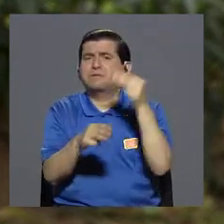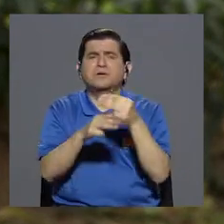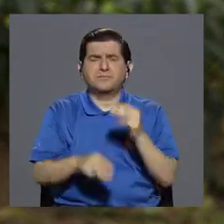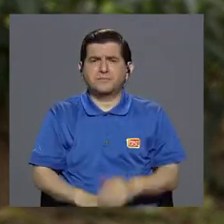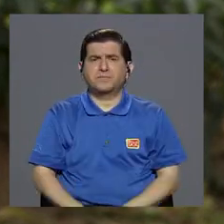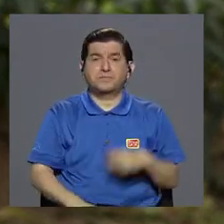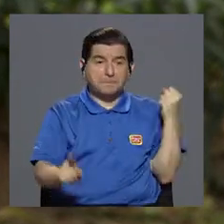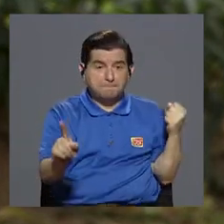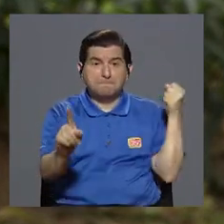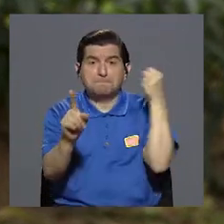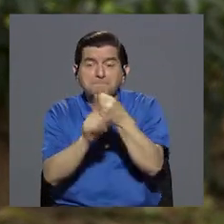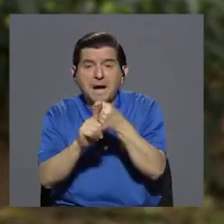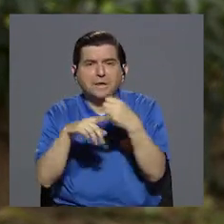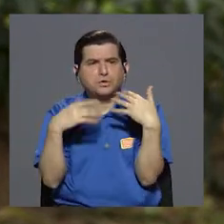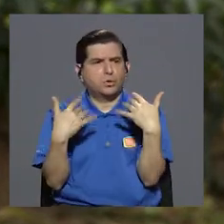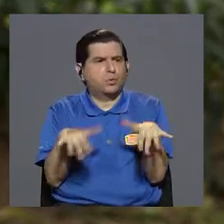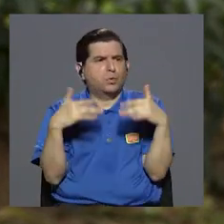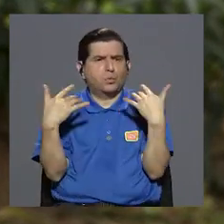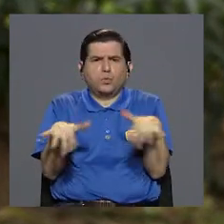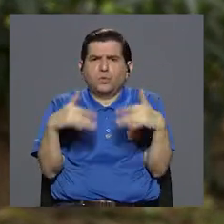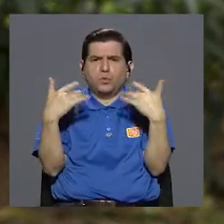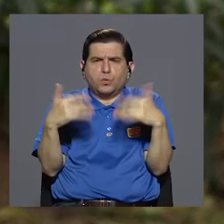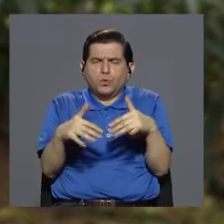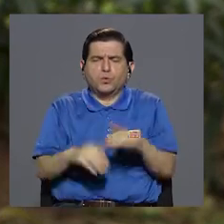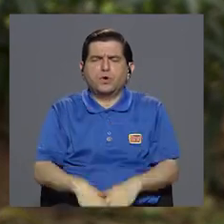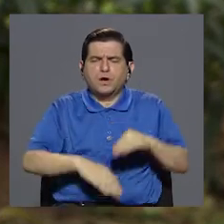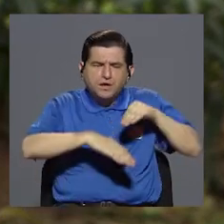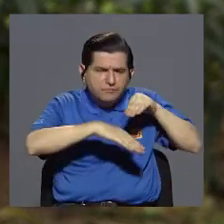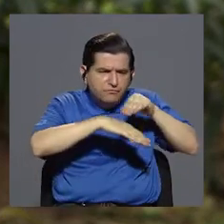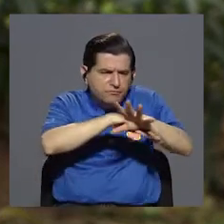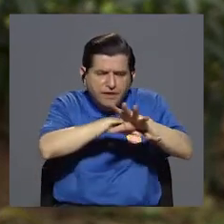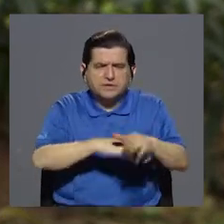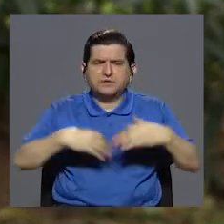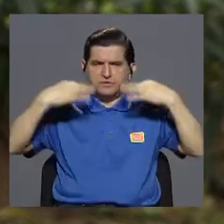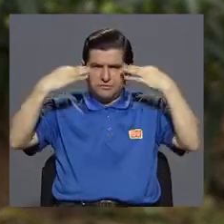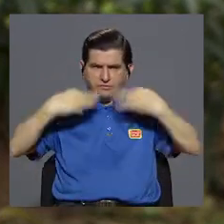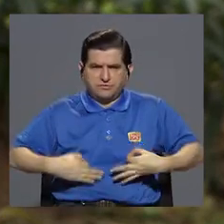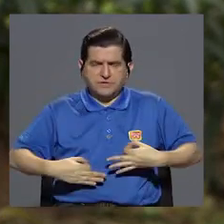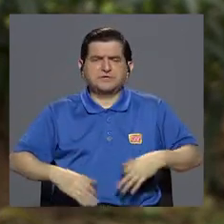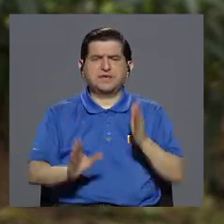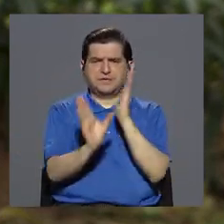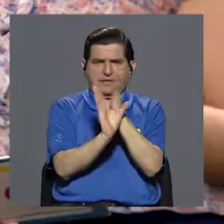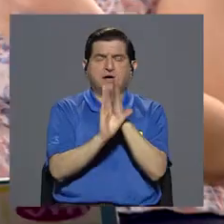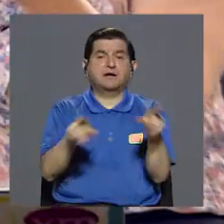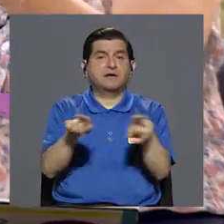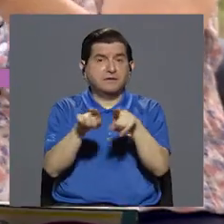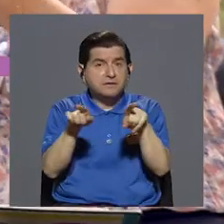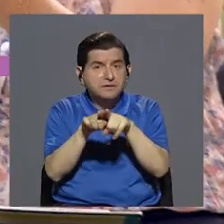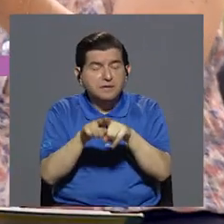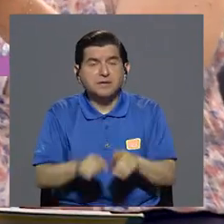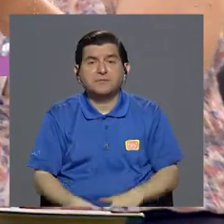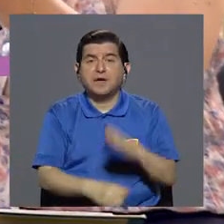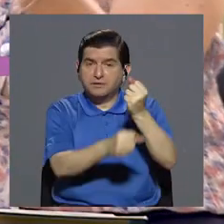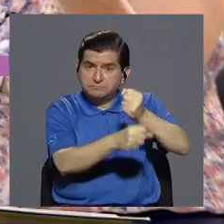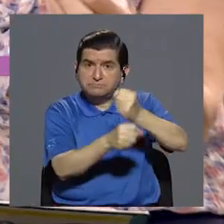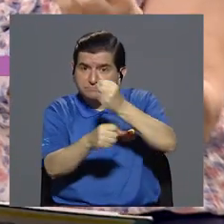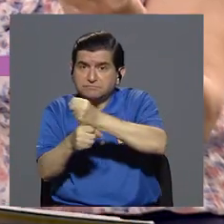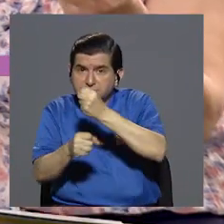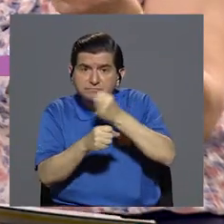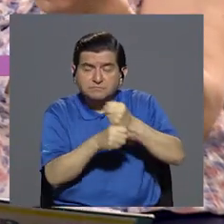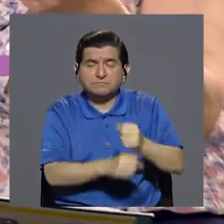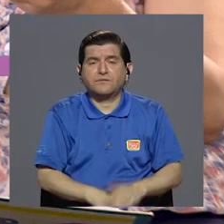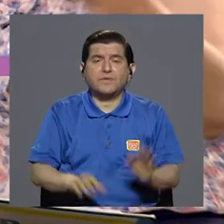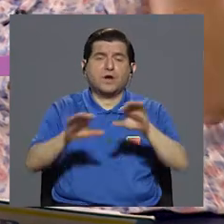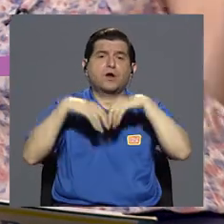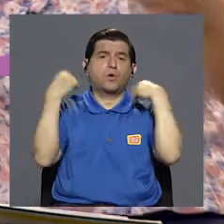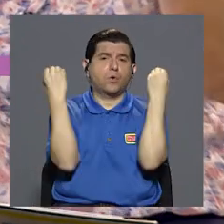mundo, ¿verdad? Donde el impacto es enorme en términos de secuelas físicas y psicológicas. Incluso en los trabajos,